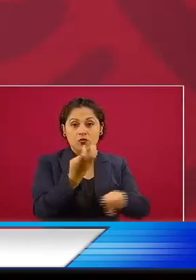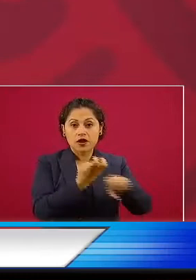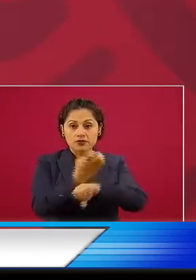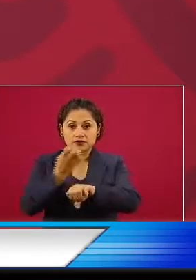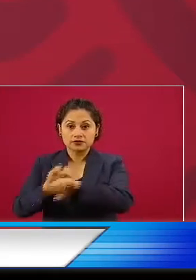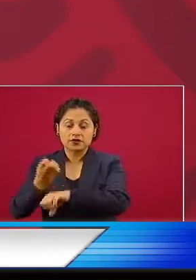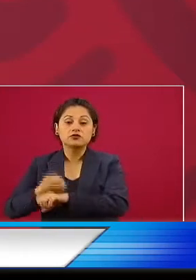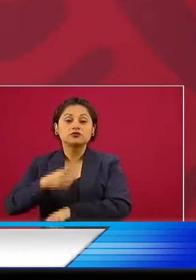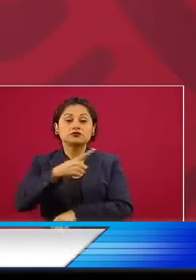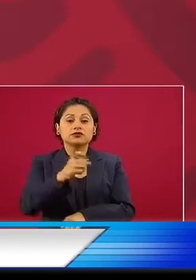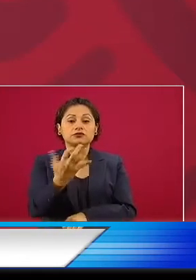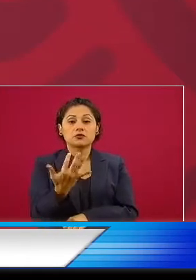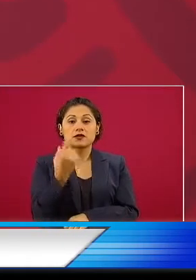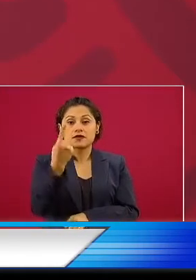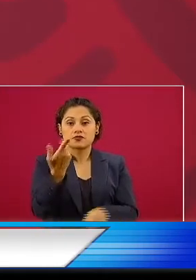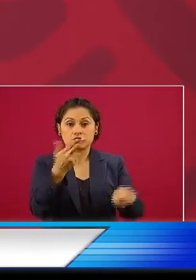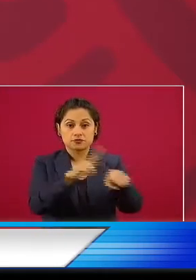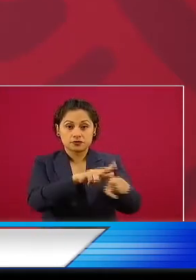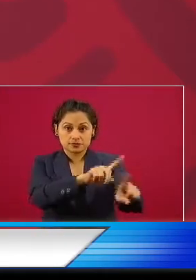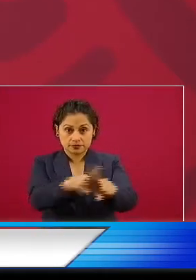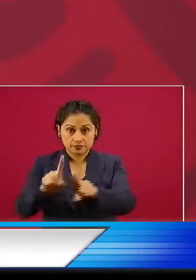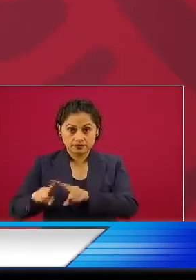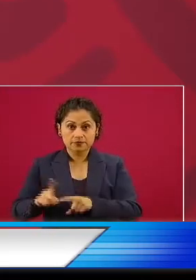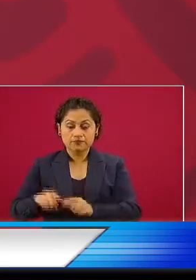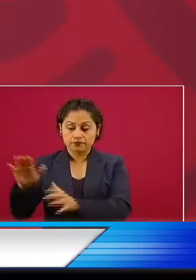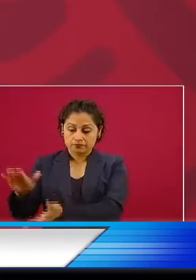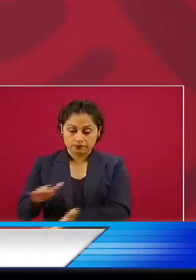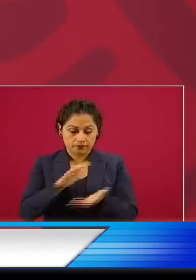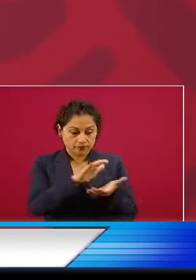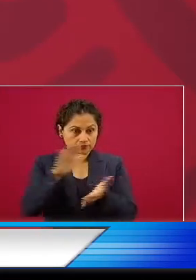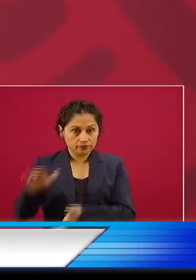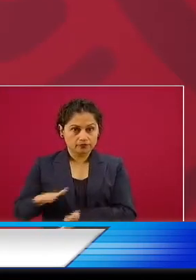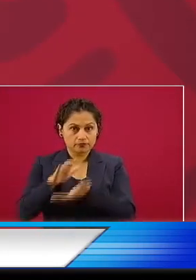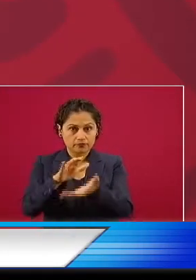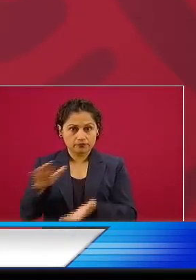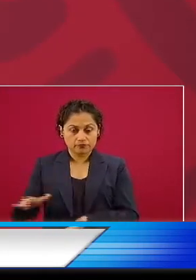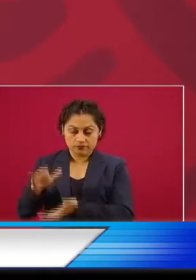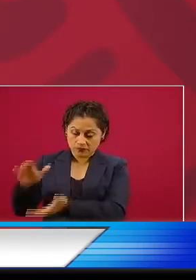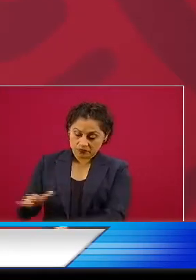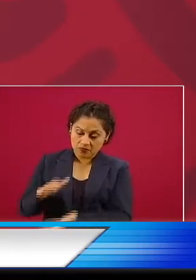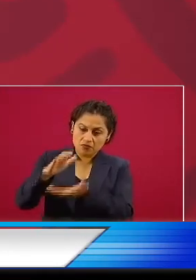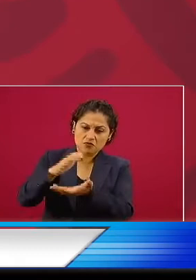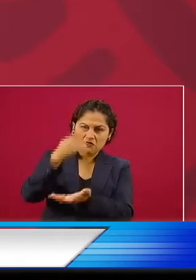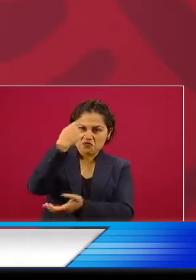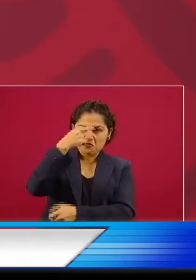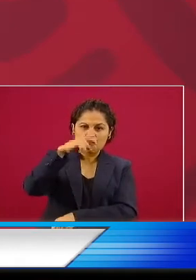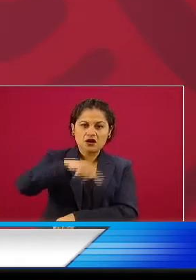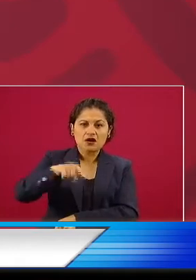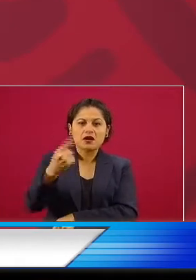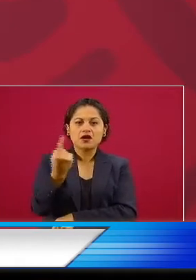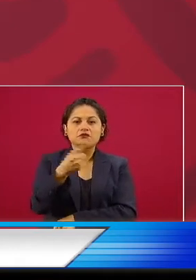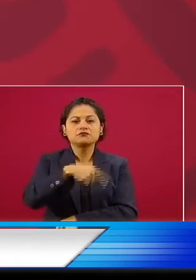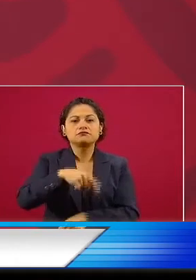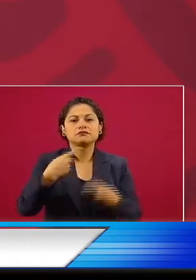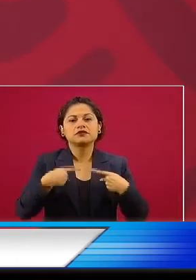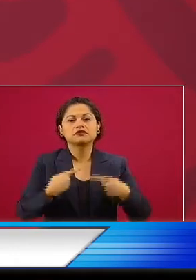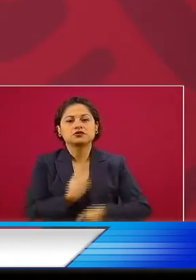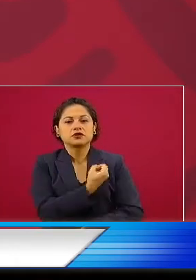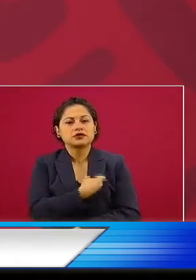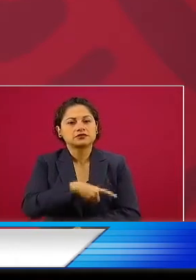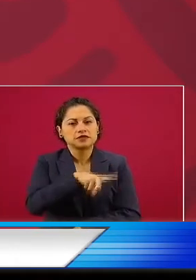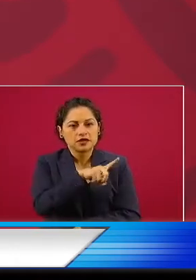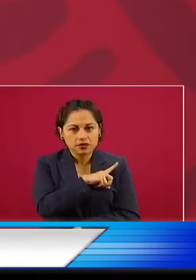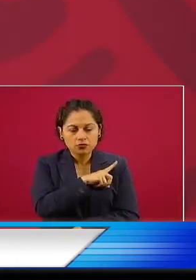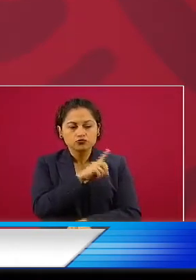Juntos por la Salud El canciller Marcelo Ebrard dijo que el programa Juntos por la Salud, en conjunto con la Organización Mexicana para la